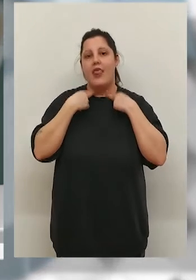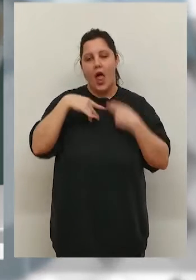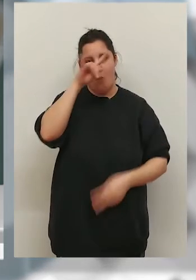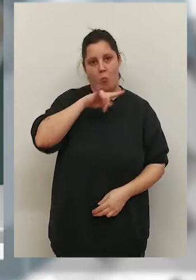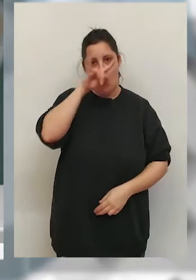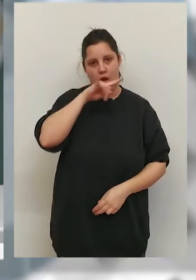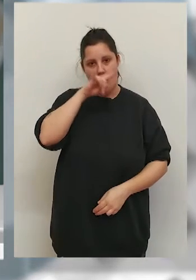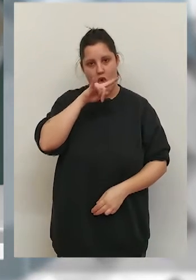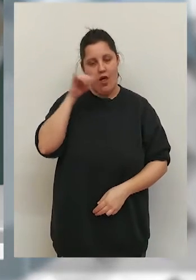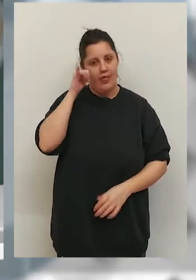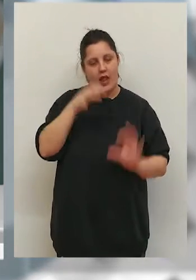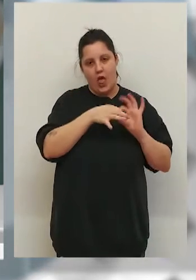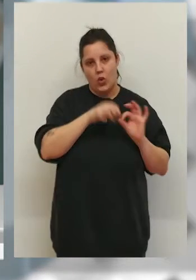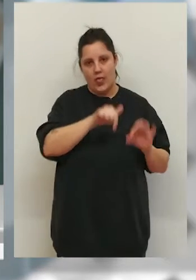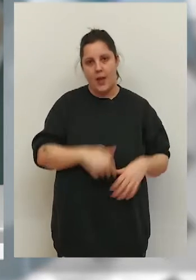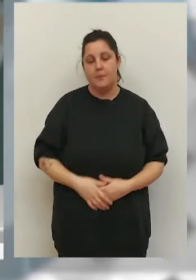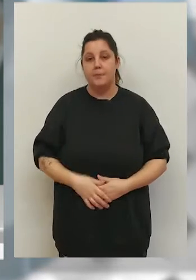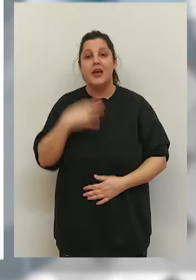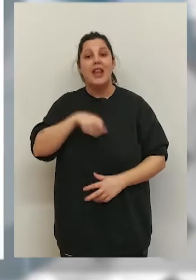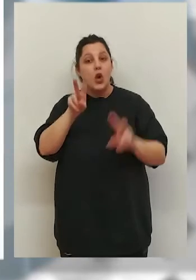la diputada de Izquierda Unida, Enar Moreno.